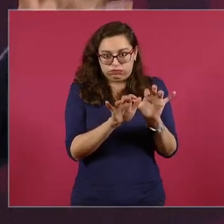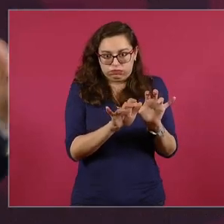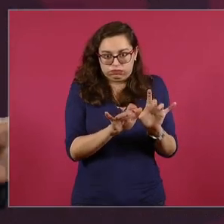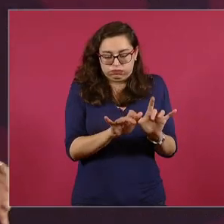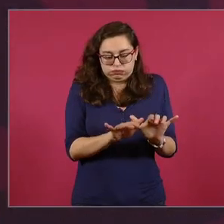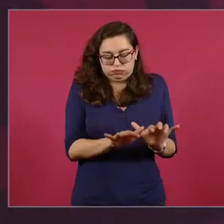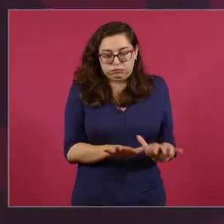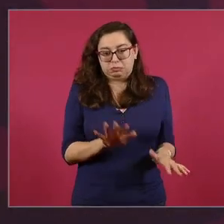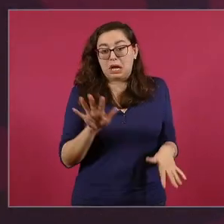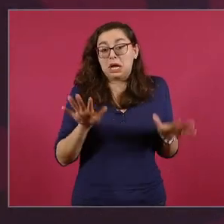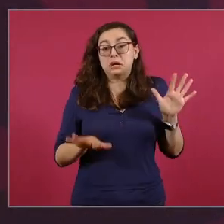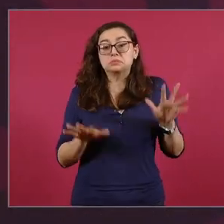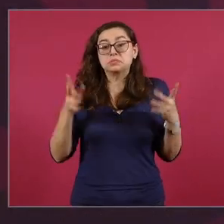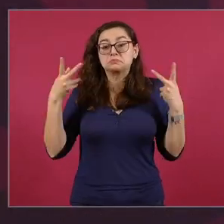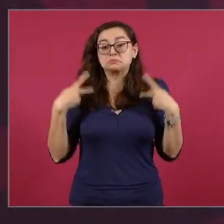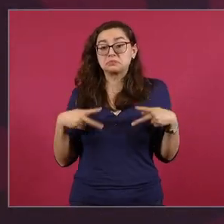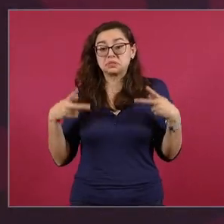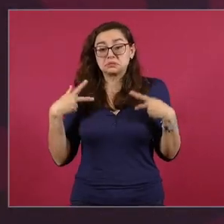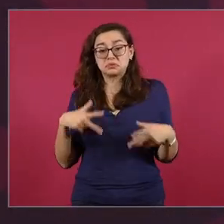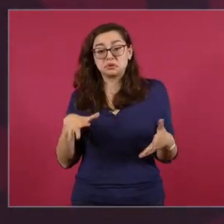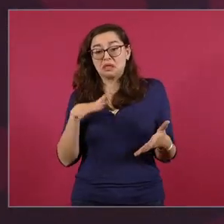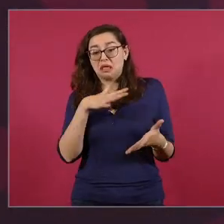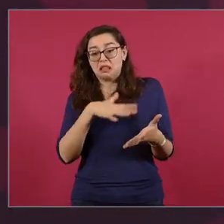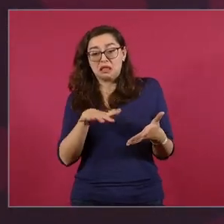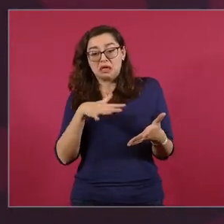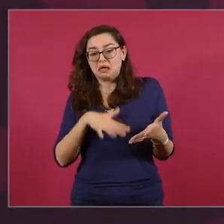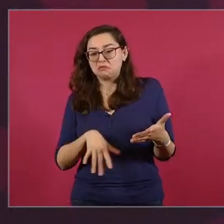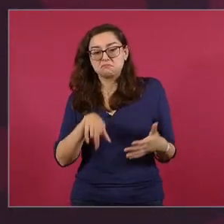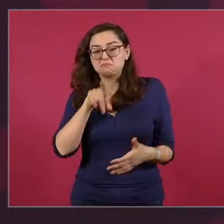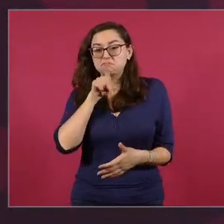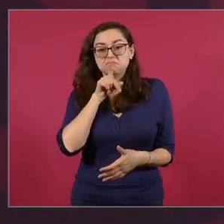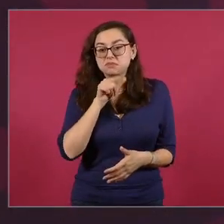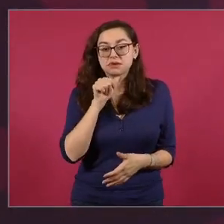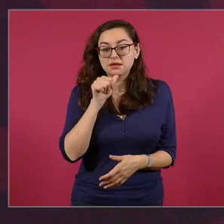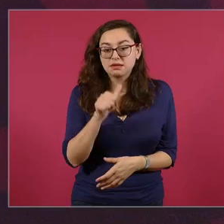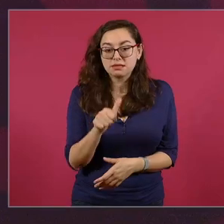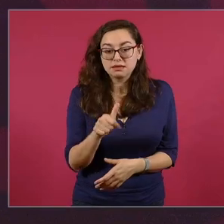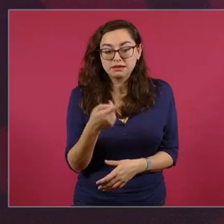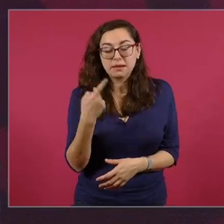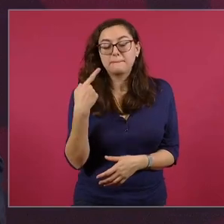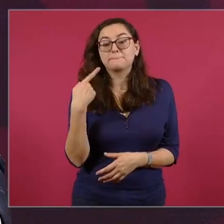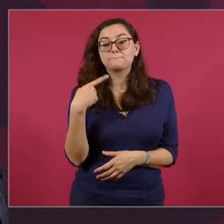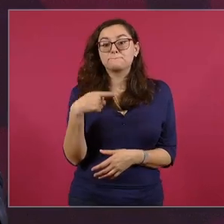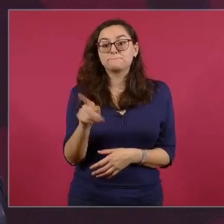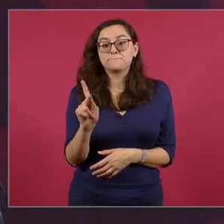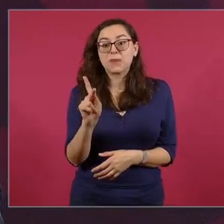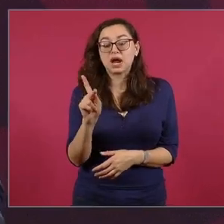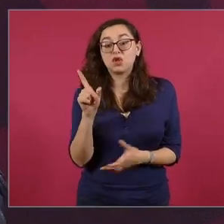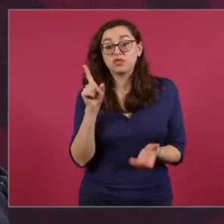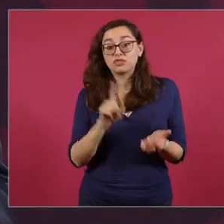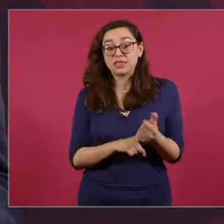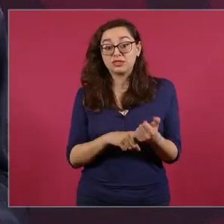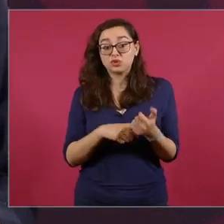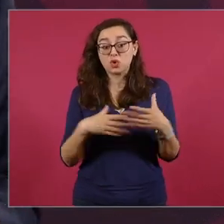la gente pero la llamada clase política no era una cosa